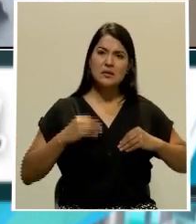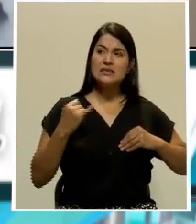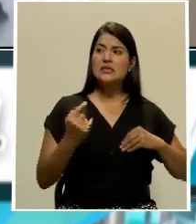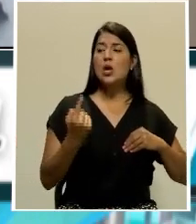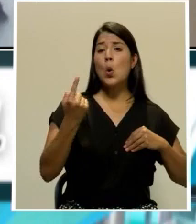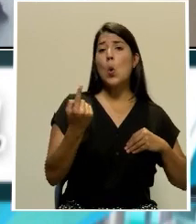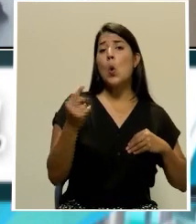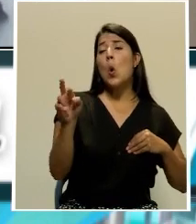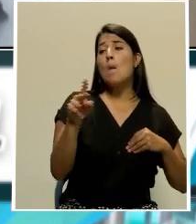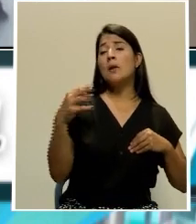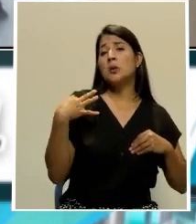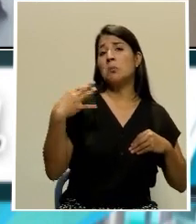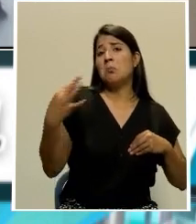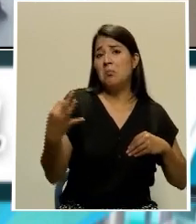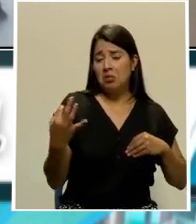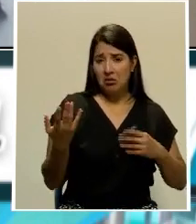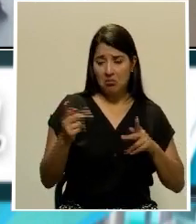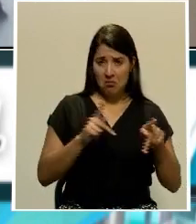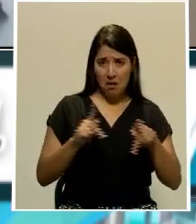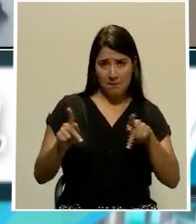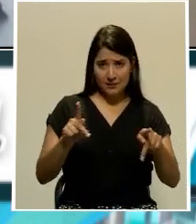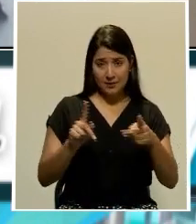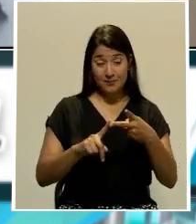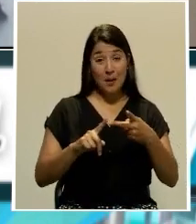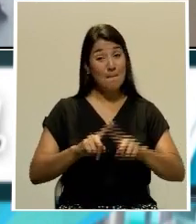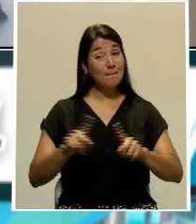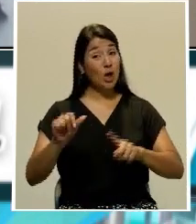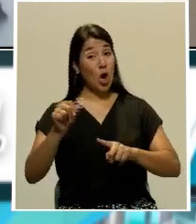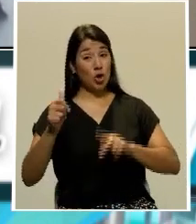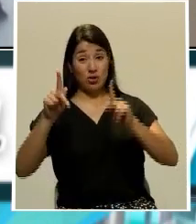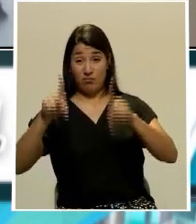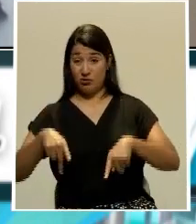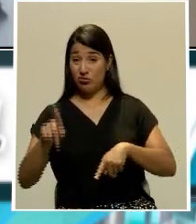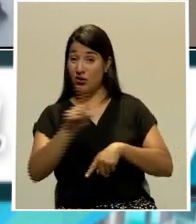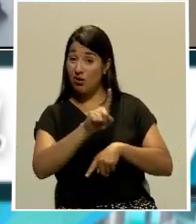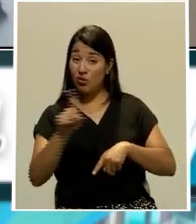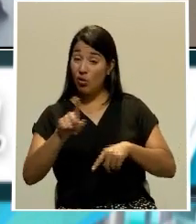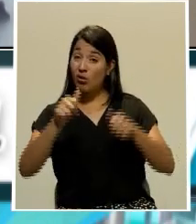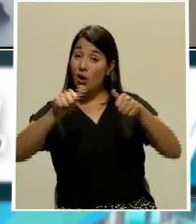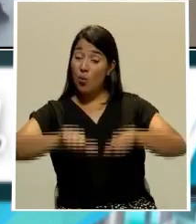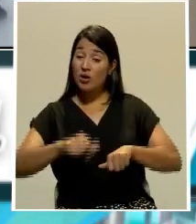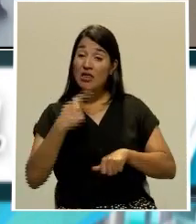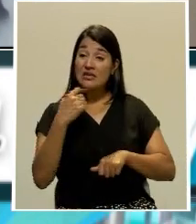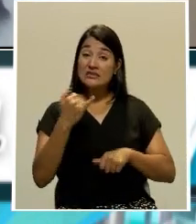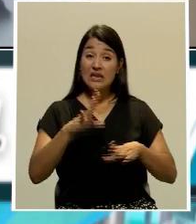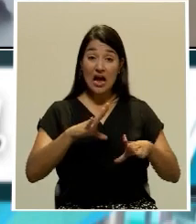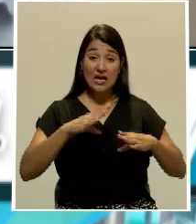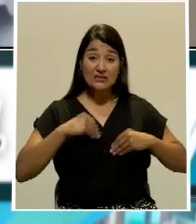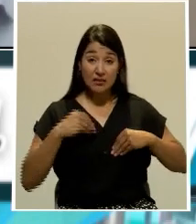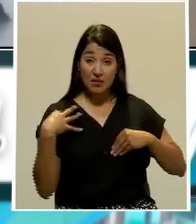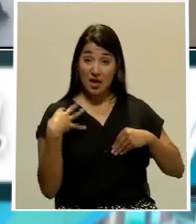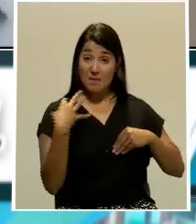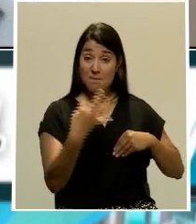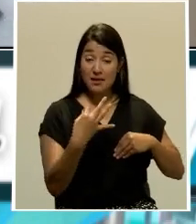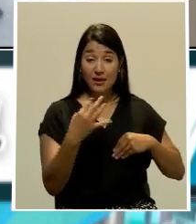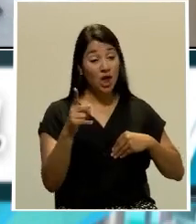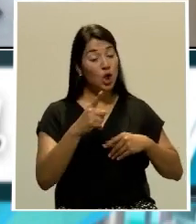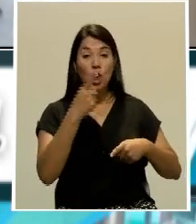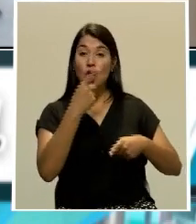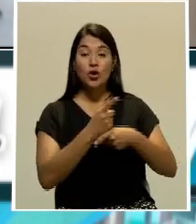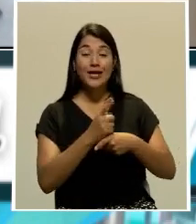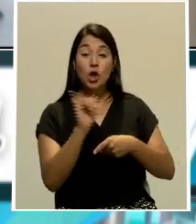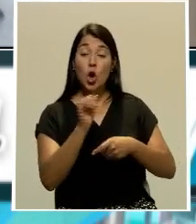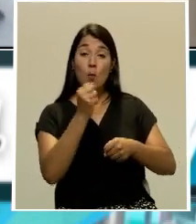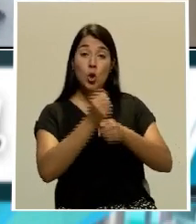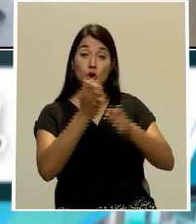gabinete. Otros cuestionan eso y dicen que aceptar esa invitación es algo impropio. ¿Cómo lo